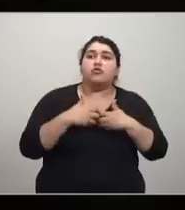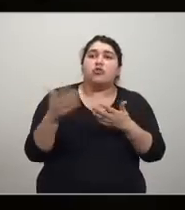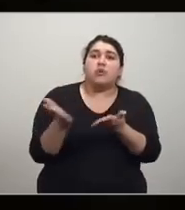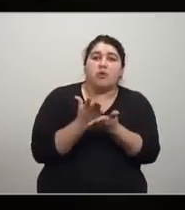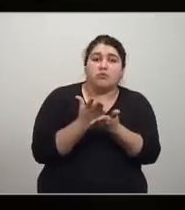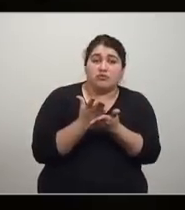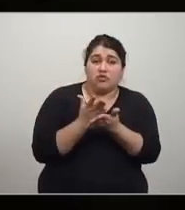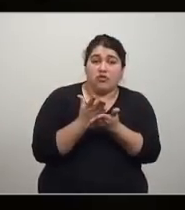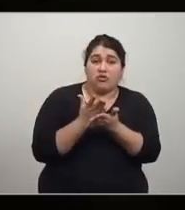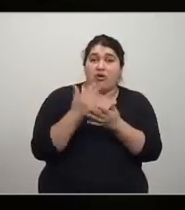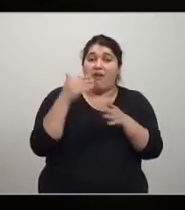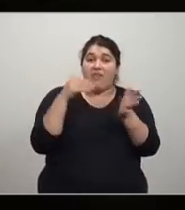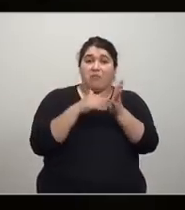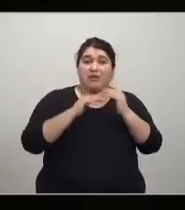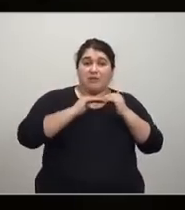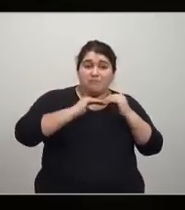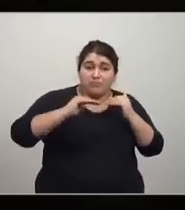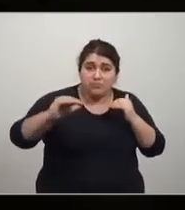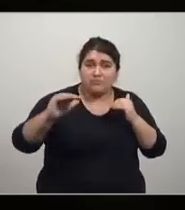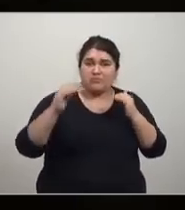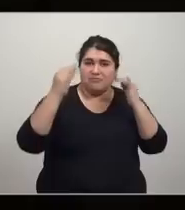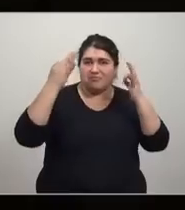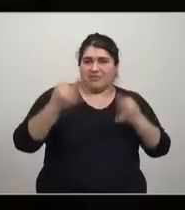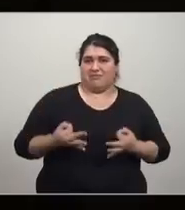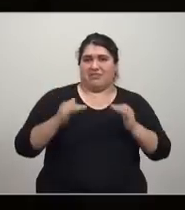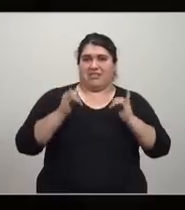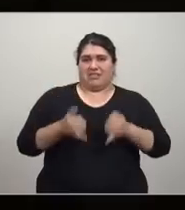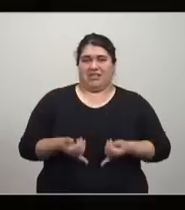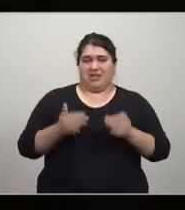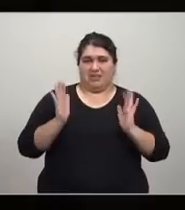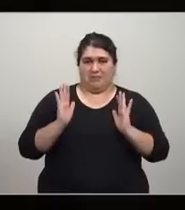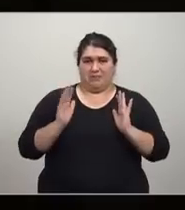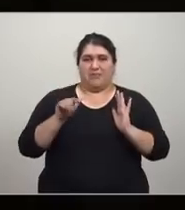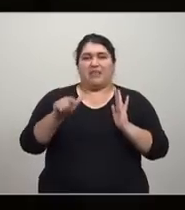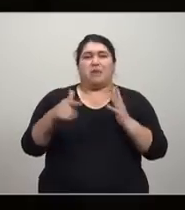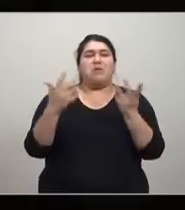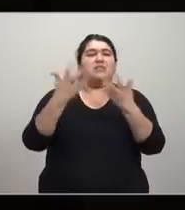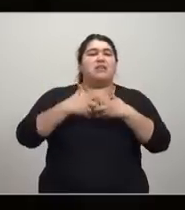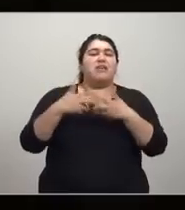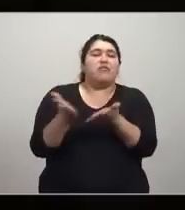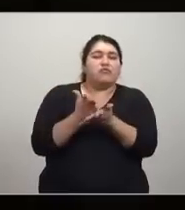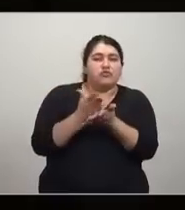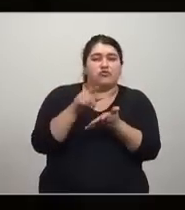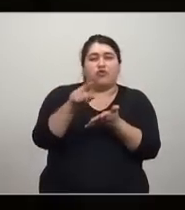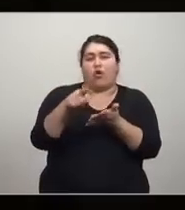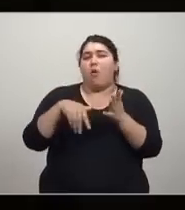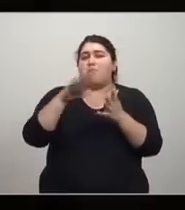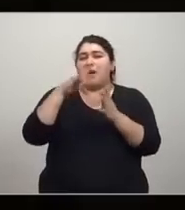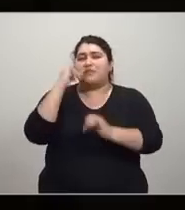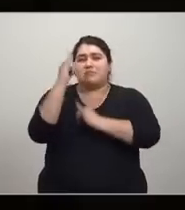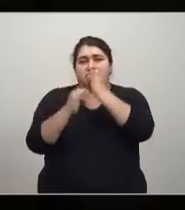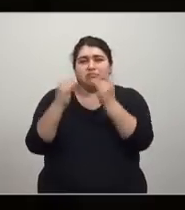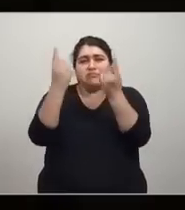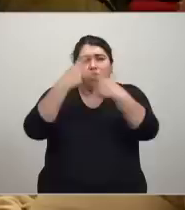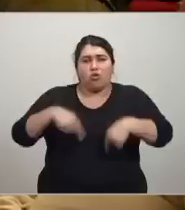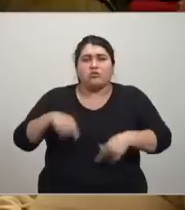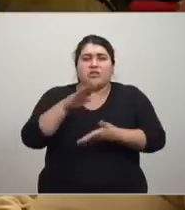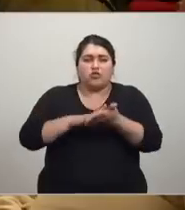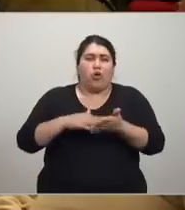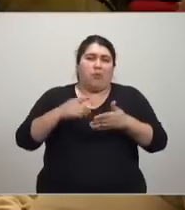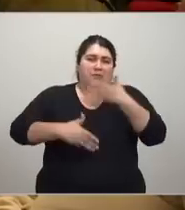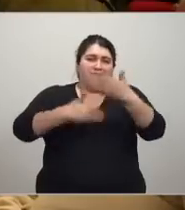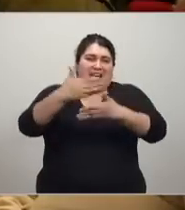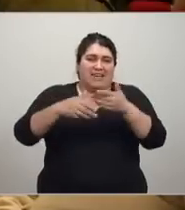producción que es una relación estable entre input y output. Pero en esa función agregada de producción se fundamenta toda la teoría neoclásica y crecimiento.